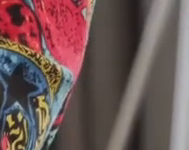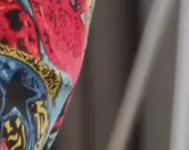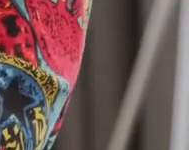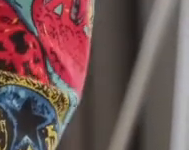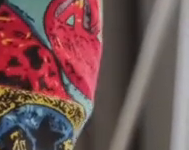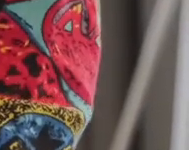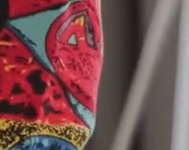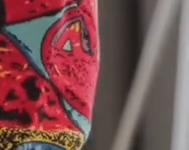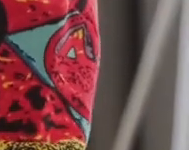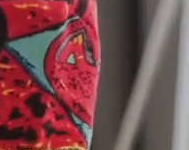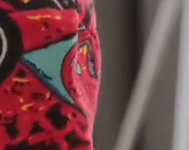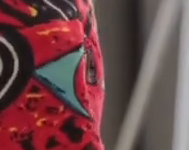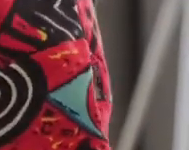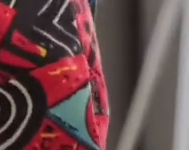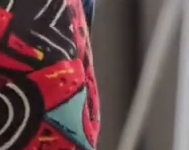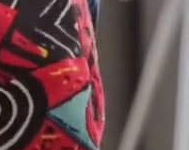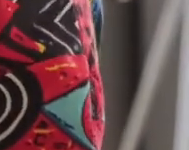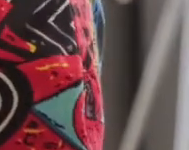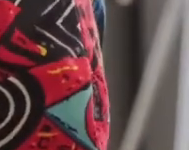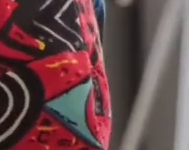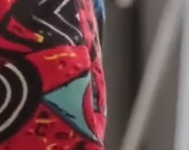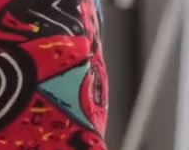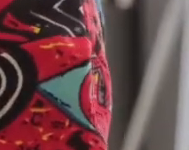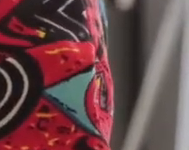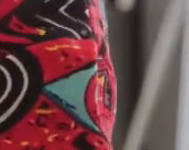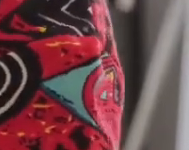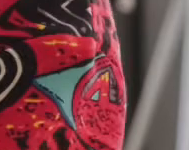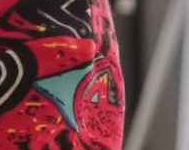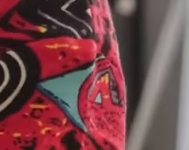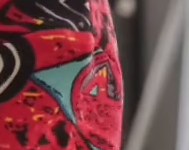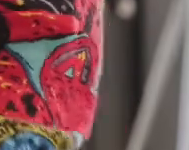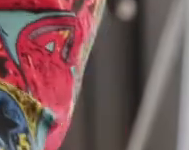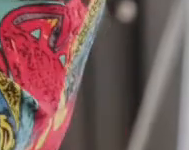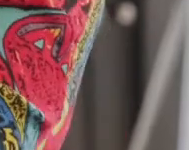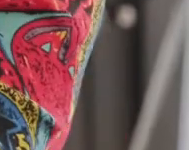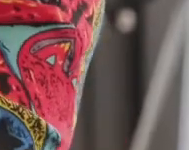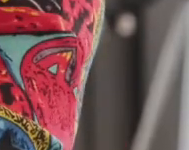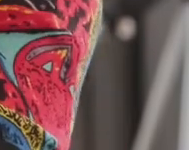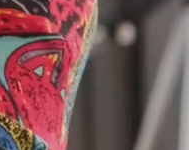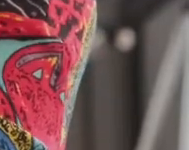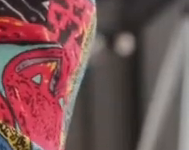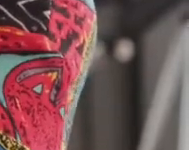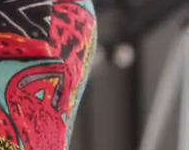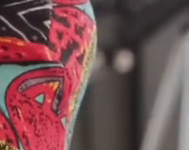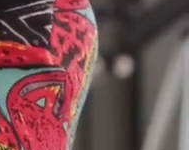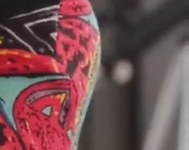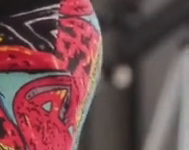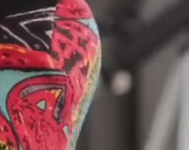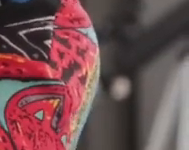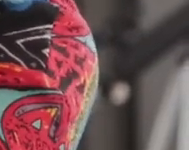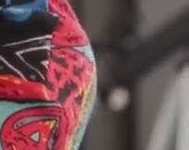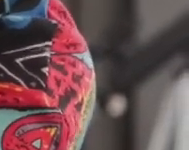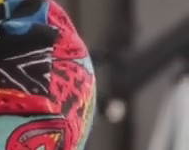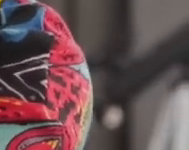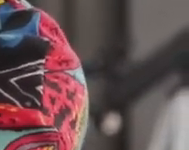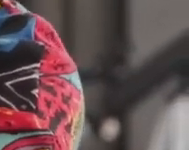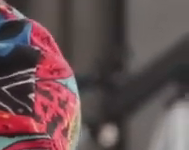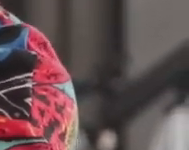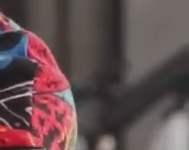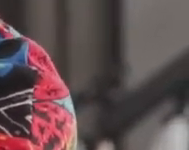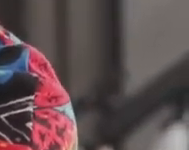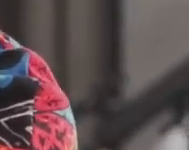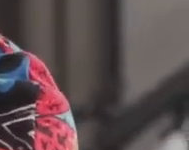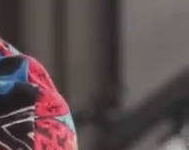conocimiento, un entendimiento más profundo de cómo cómo estar familiar, familiarizarse con la